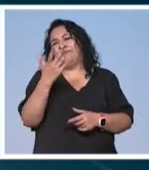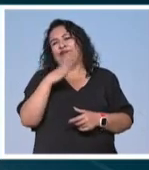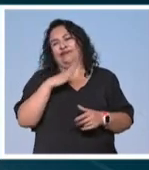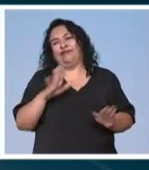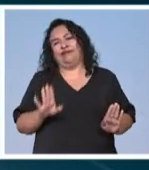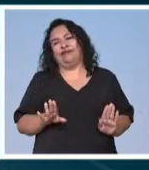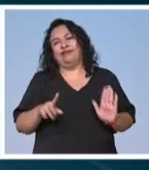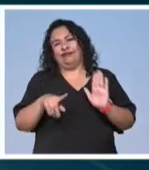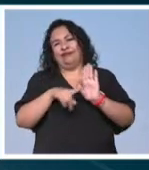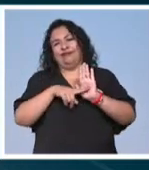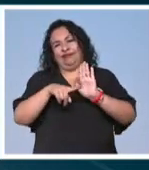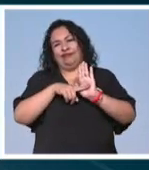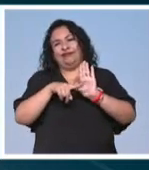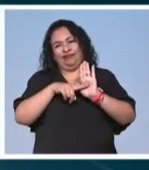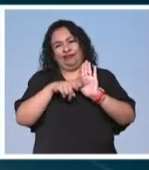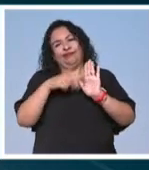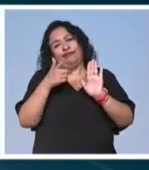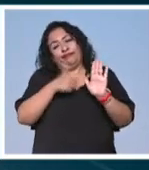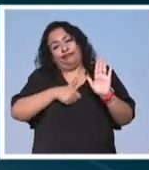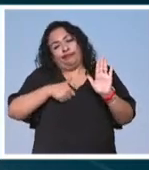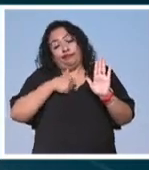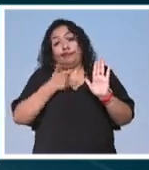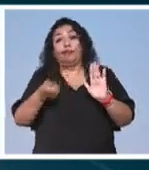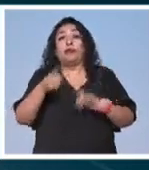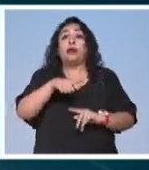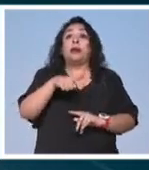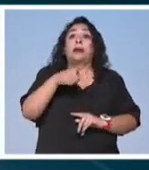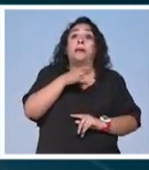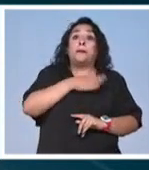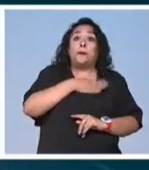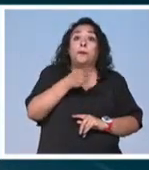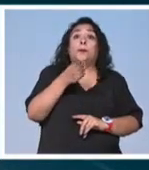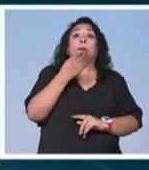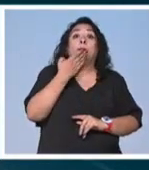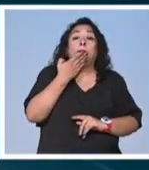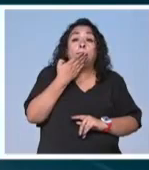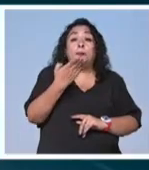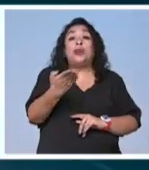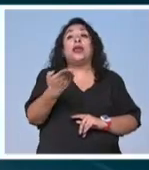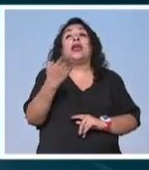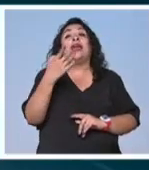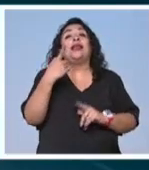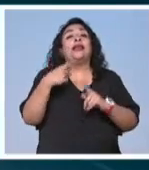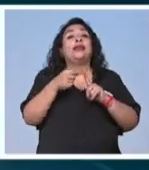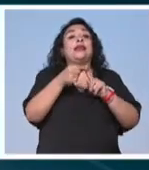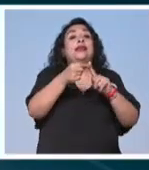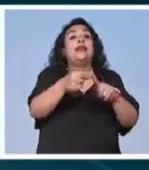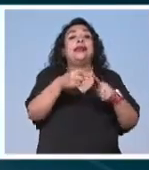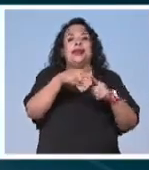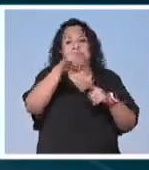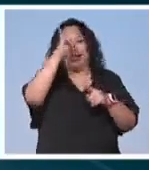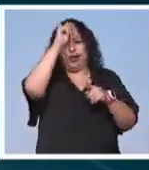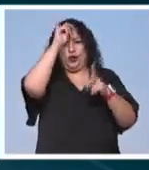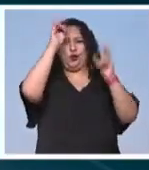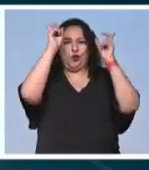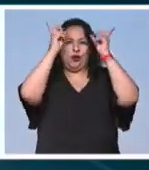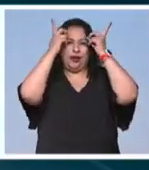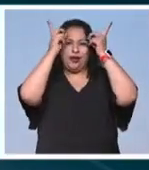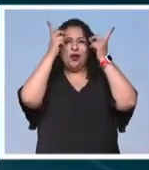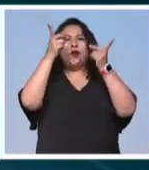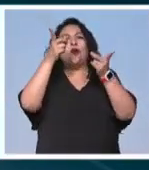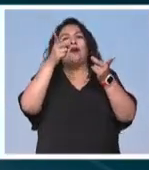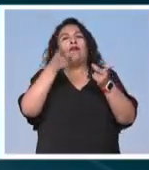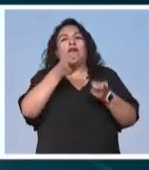características negativas mientras que el bien guiado por el por el unicornio la figura de la de la